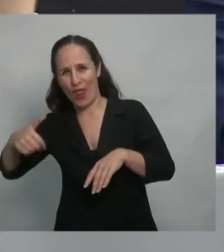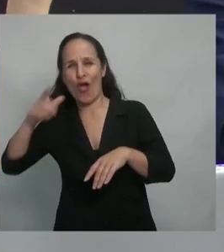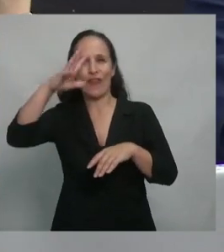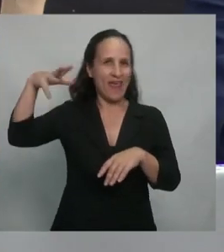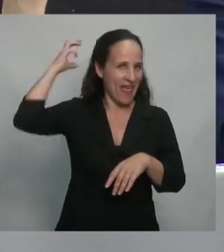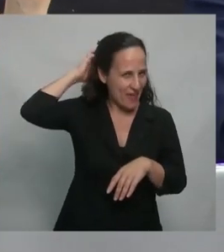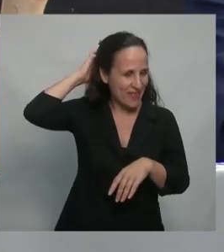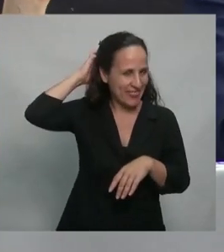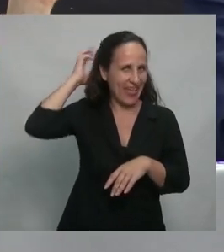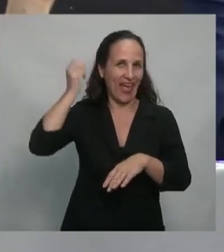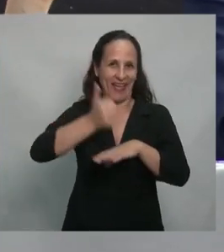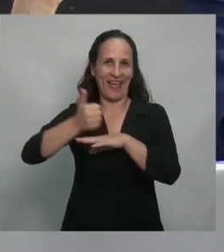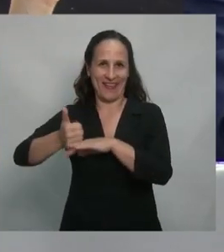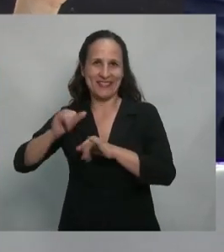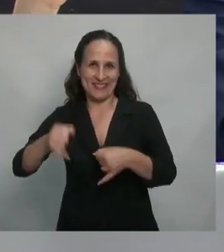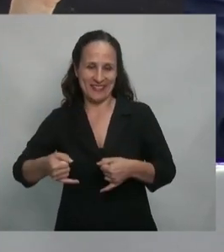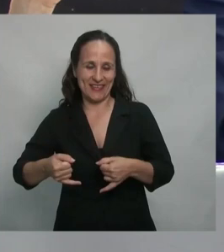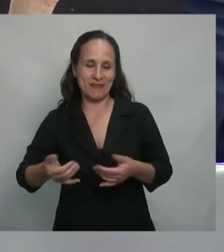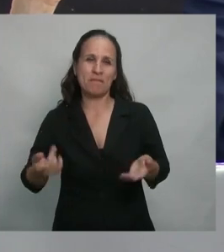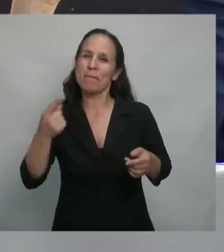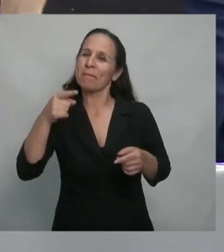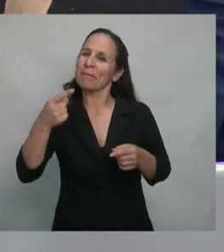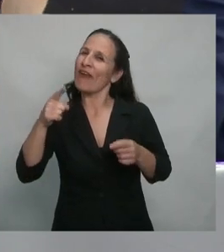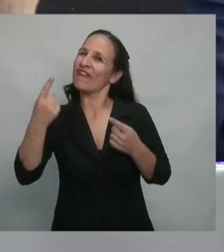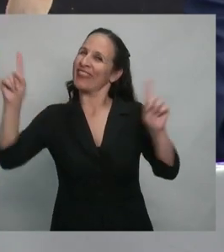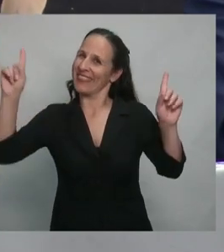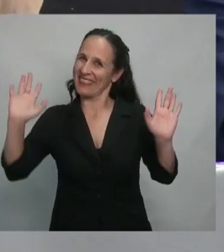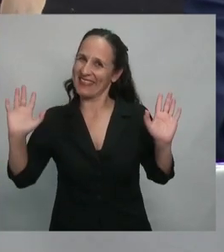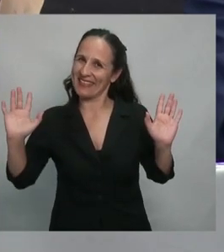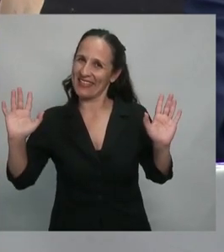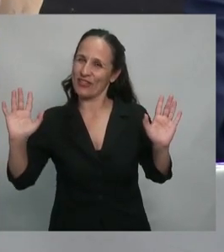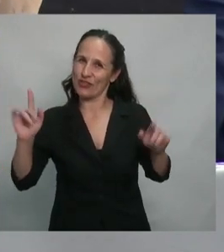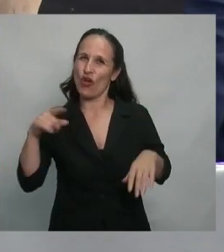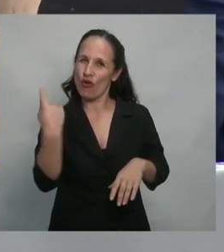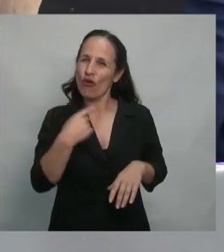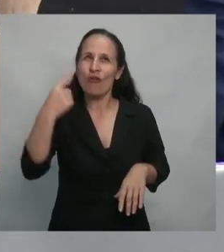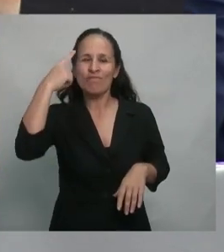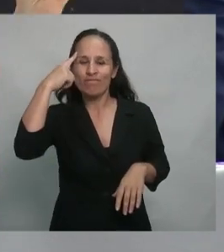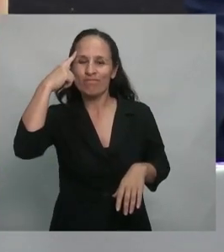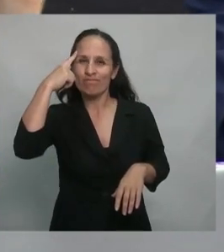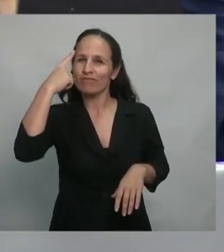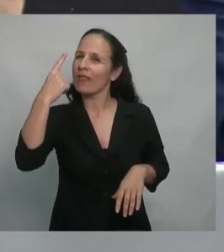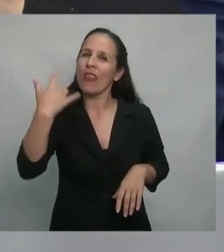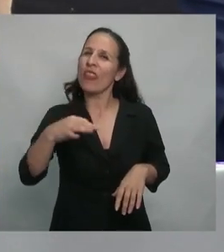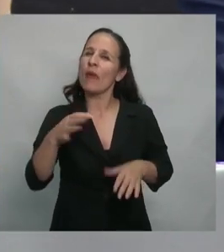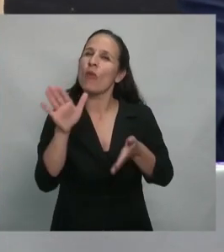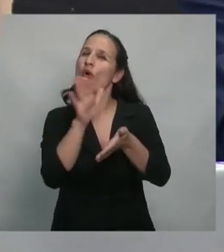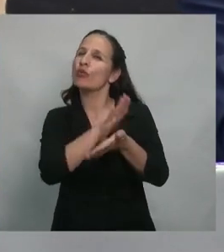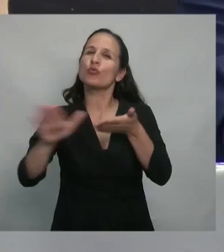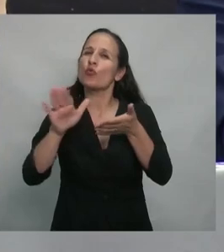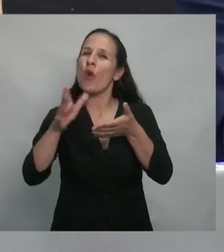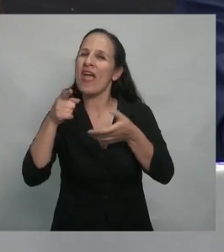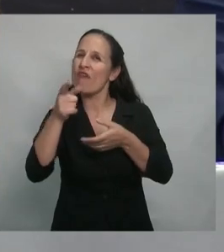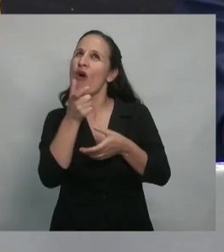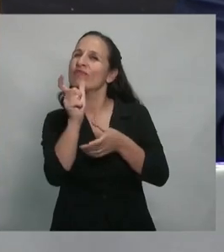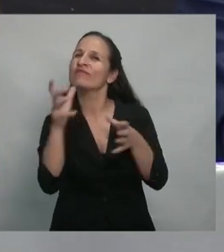eso es otra cosa. Me parece que debemos acuñar una nueva categoría de frente